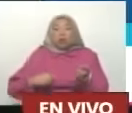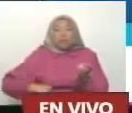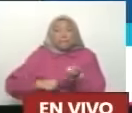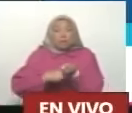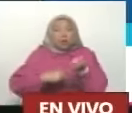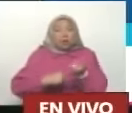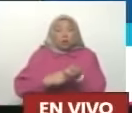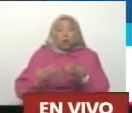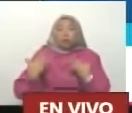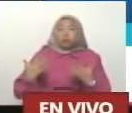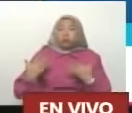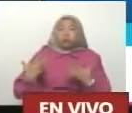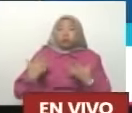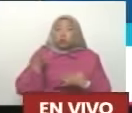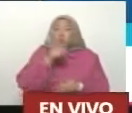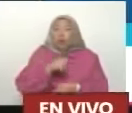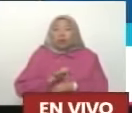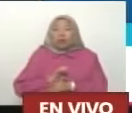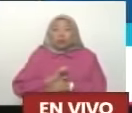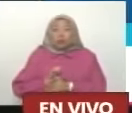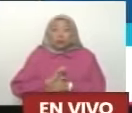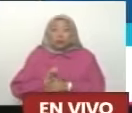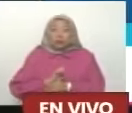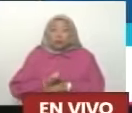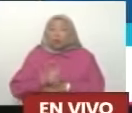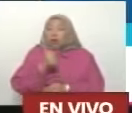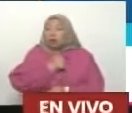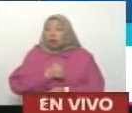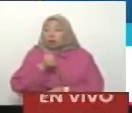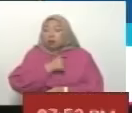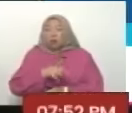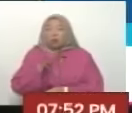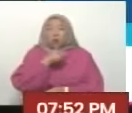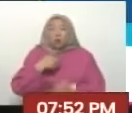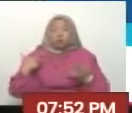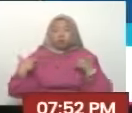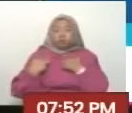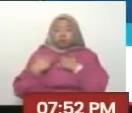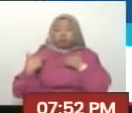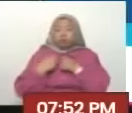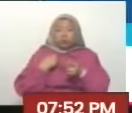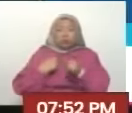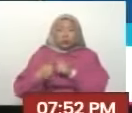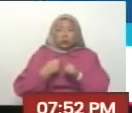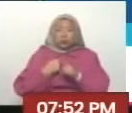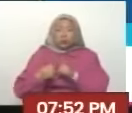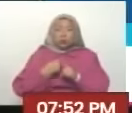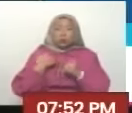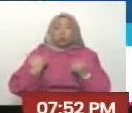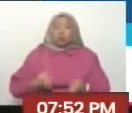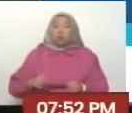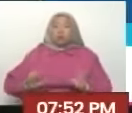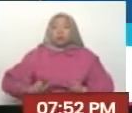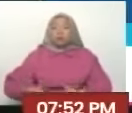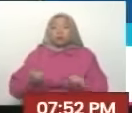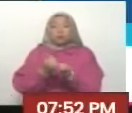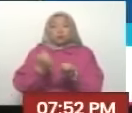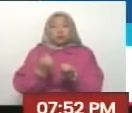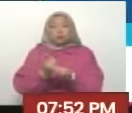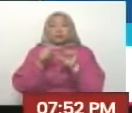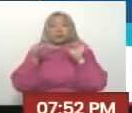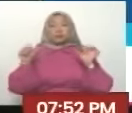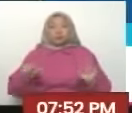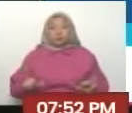Intemperantes Intolerantes La guerra La violencia Y hay un resurgir Del neofascismo